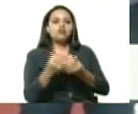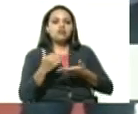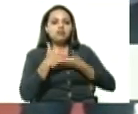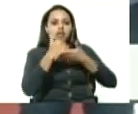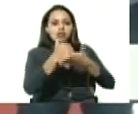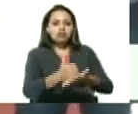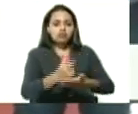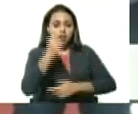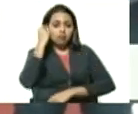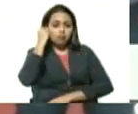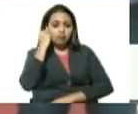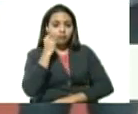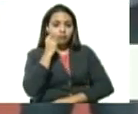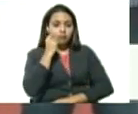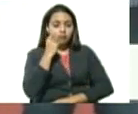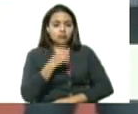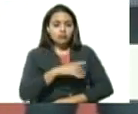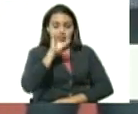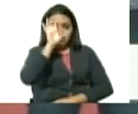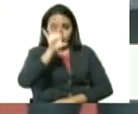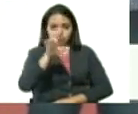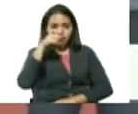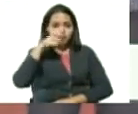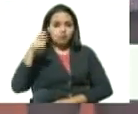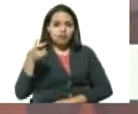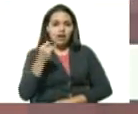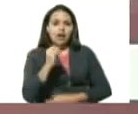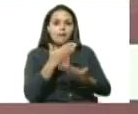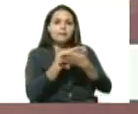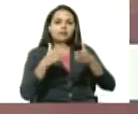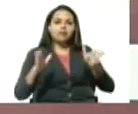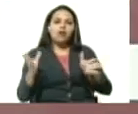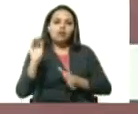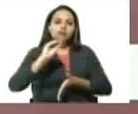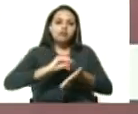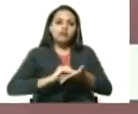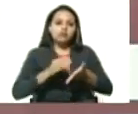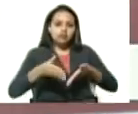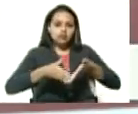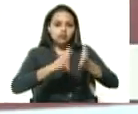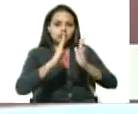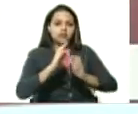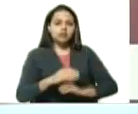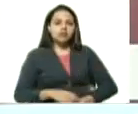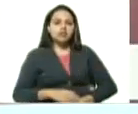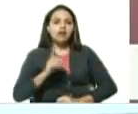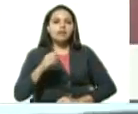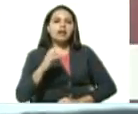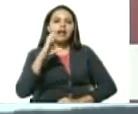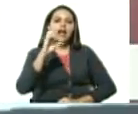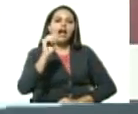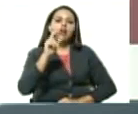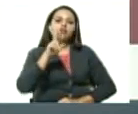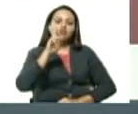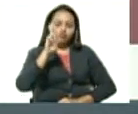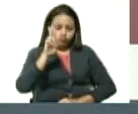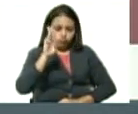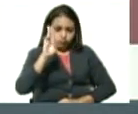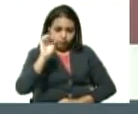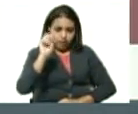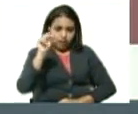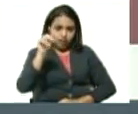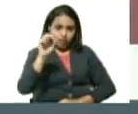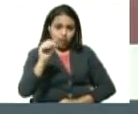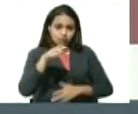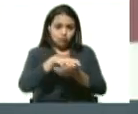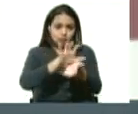un anhelo del pueblo carupanero que vamos a aperturar nuevamente la ruta carupano Nueva Esparta específicamente